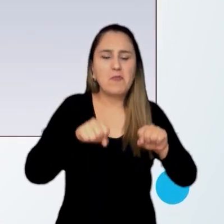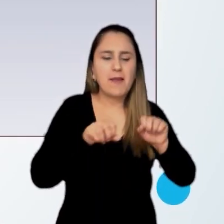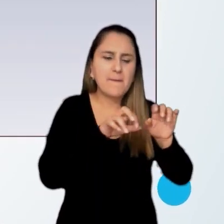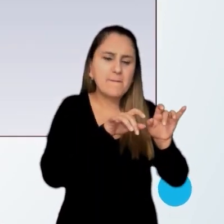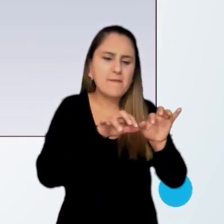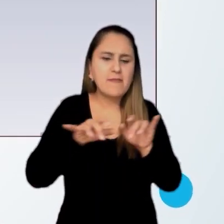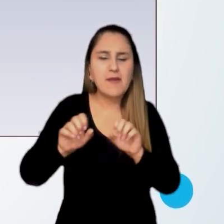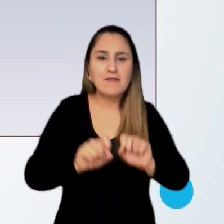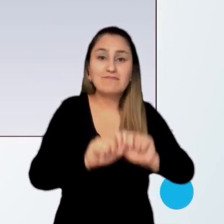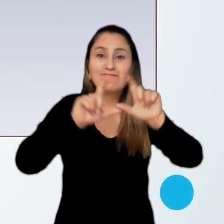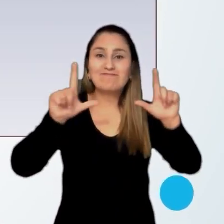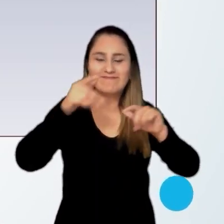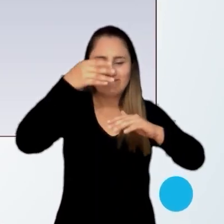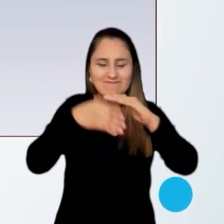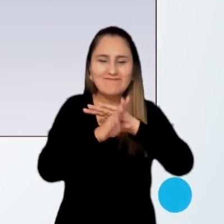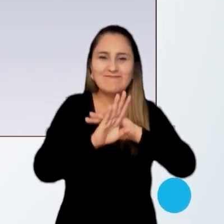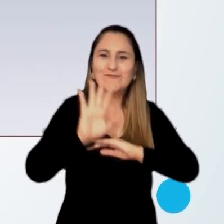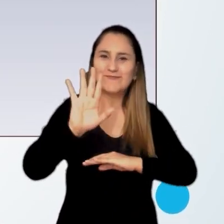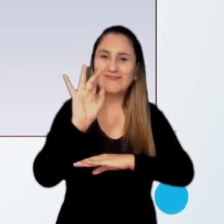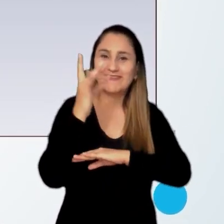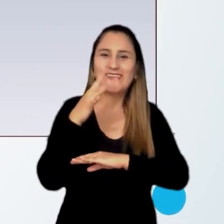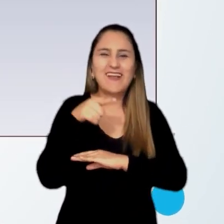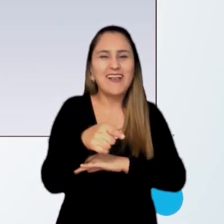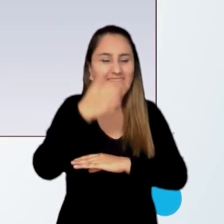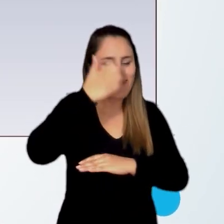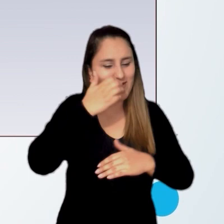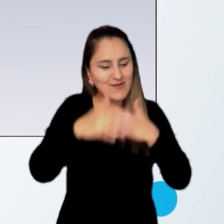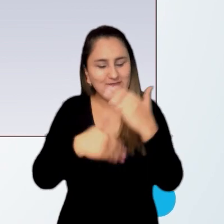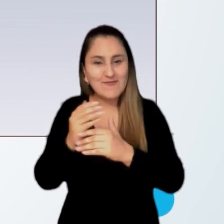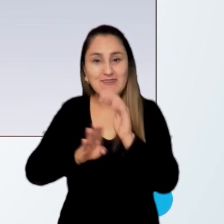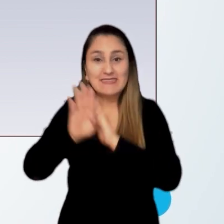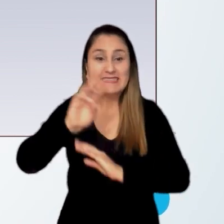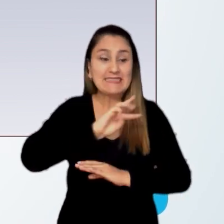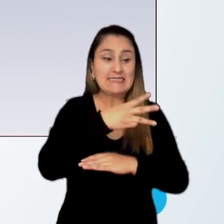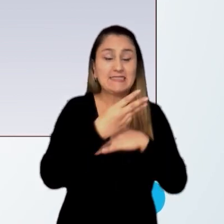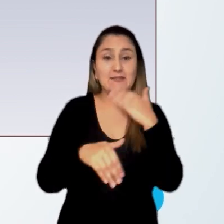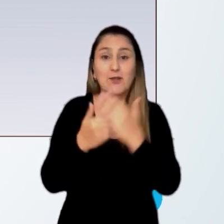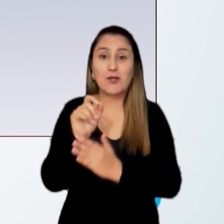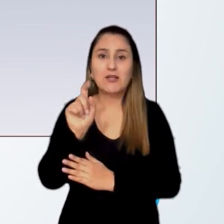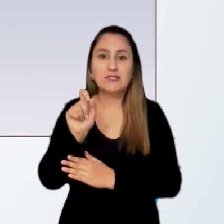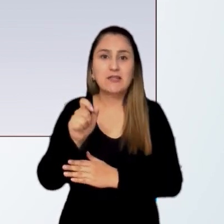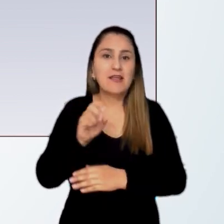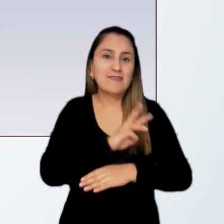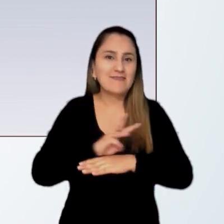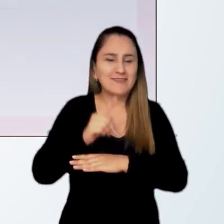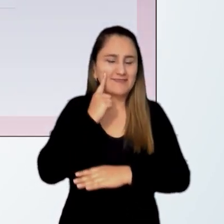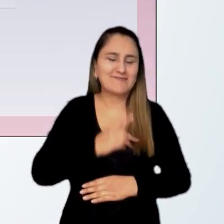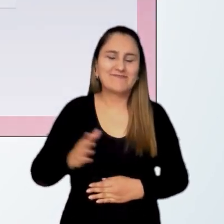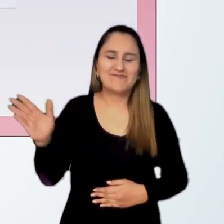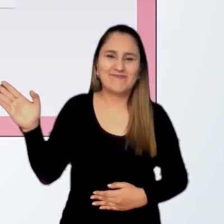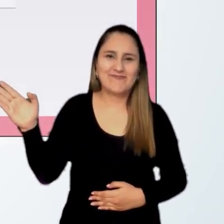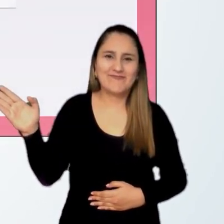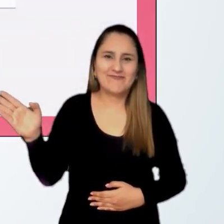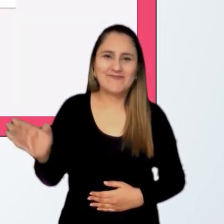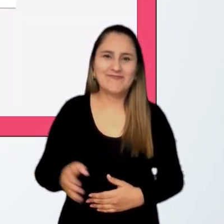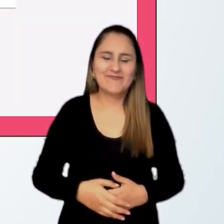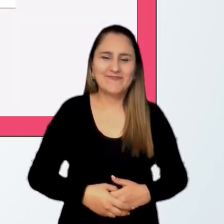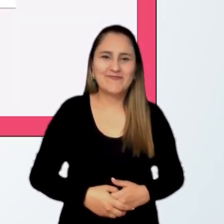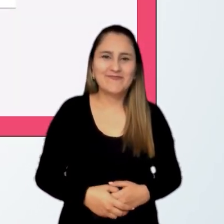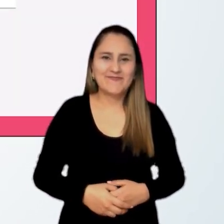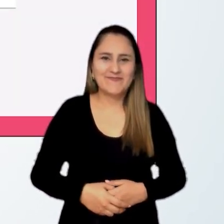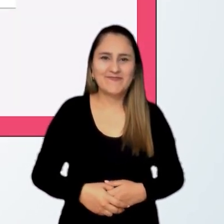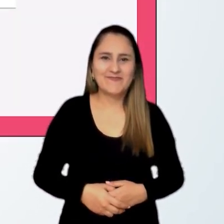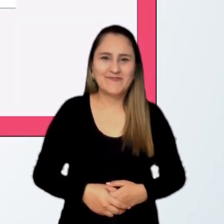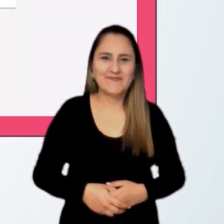ingresar directamente a la plataforma electrónica evaluar para avanzar tercero a través del siguiente enlace https